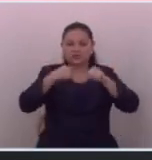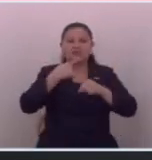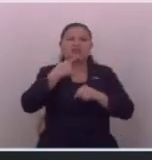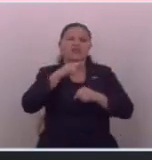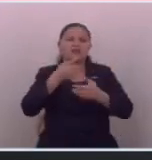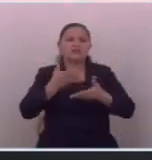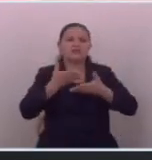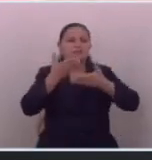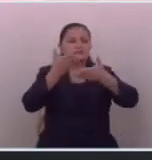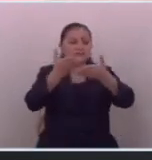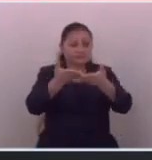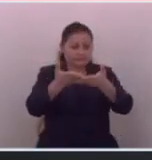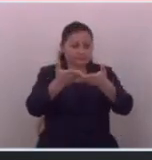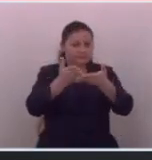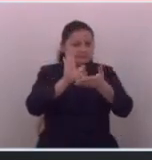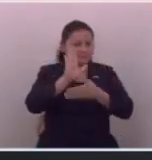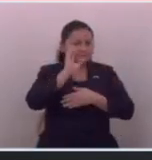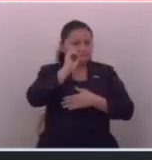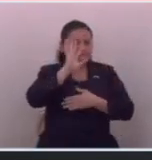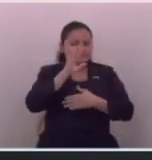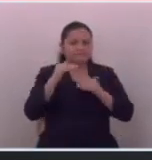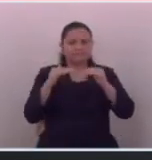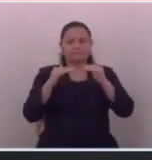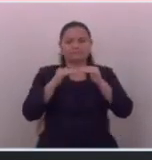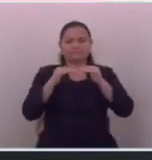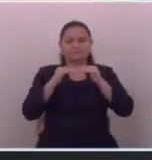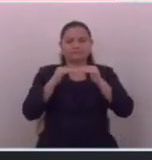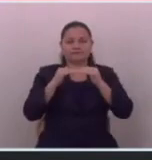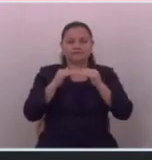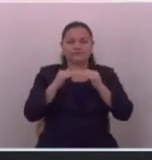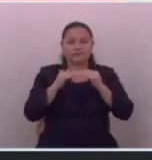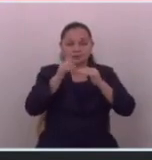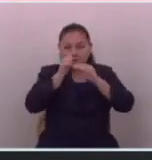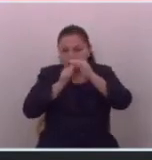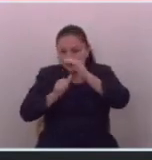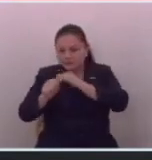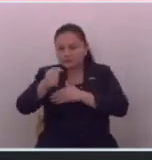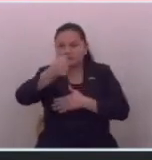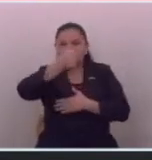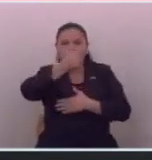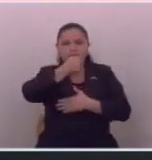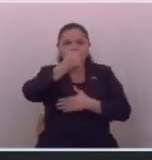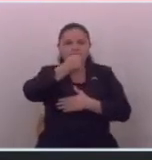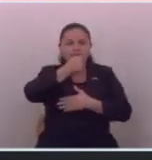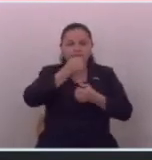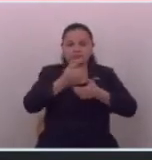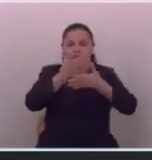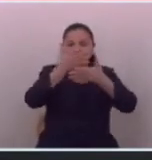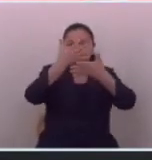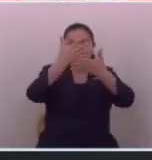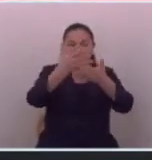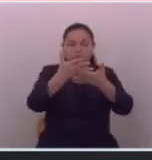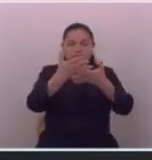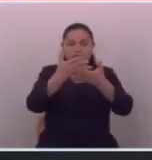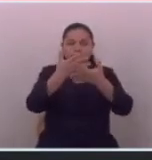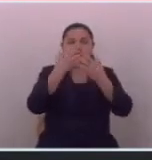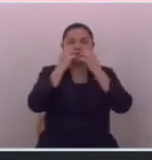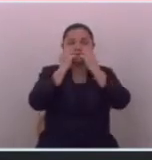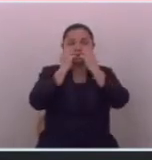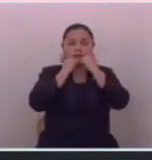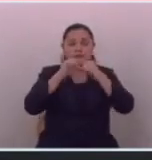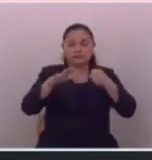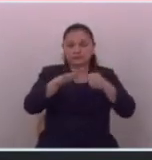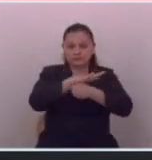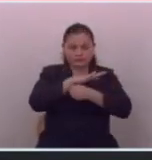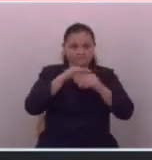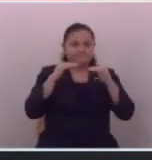lo reparte porque déjenme decirles también que esconder la información y declararla bajo reserva total